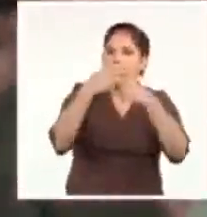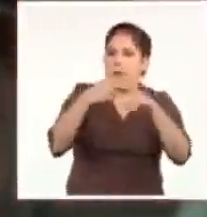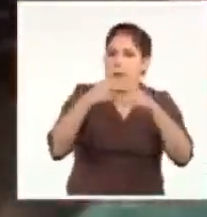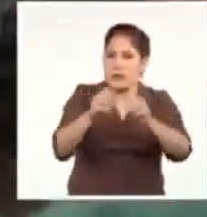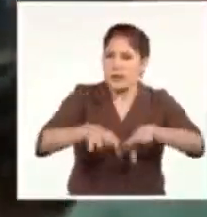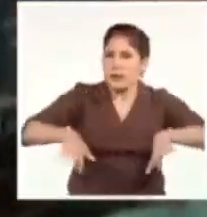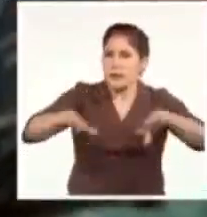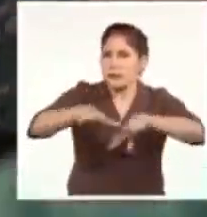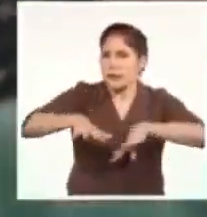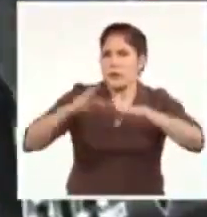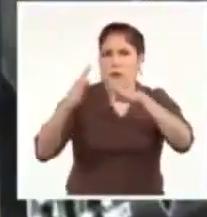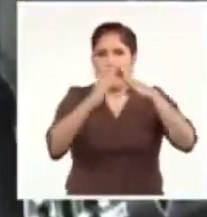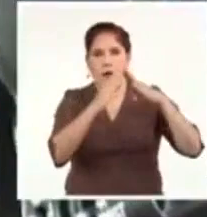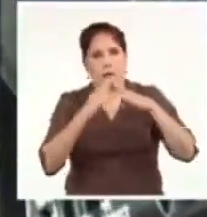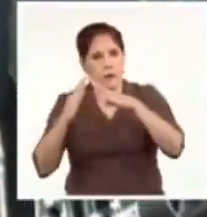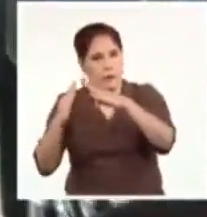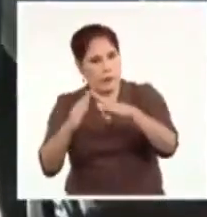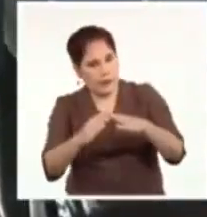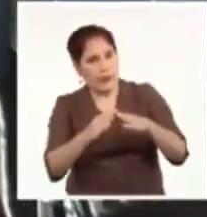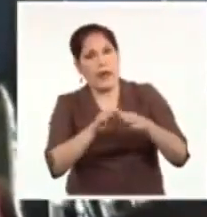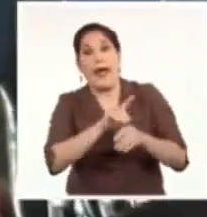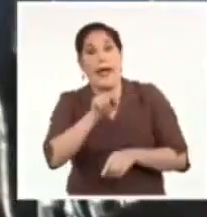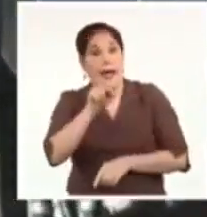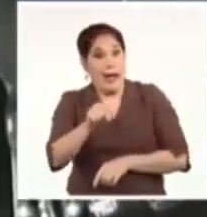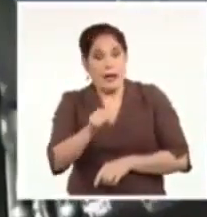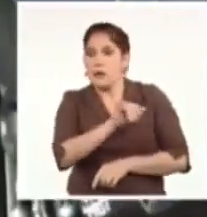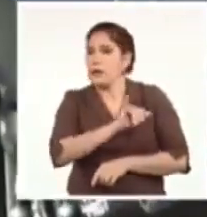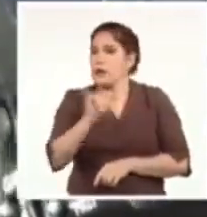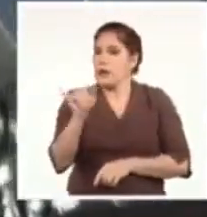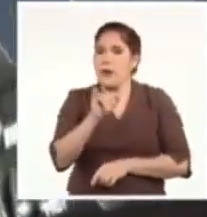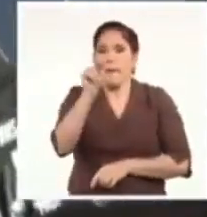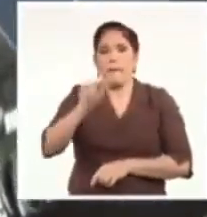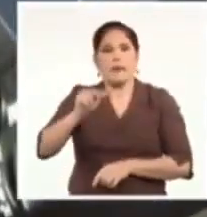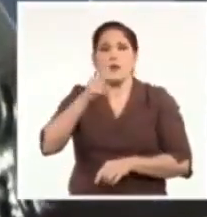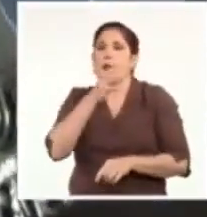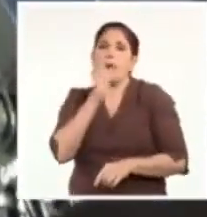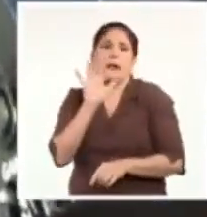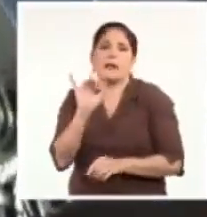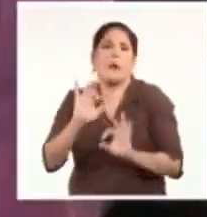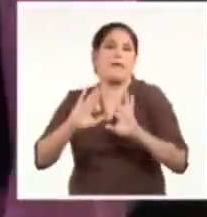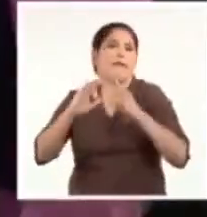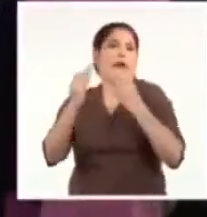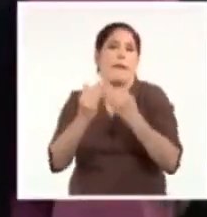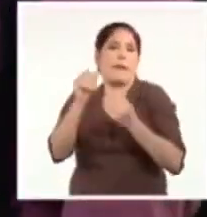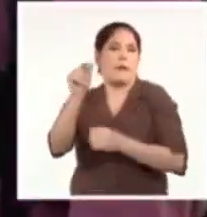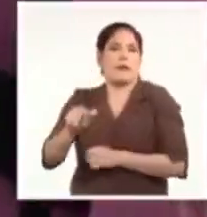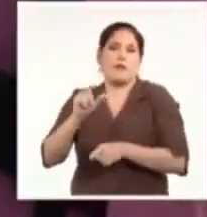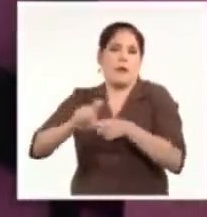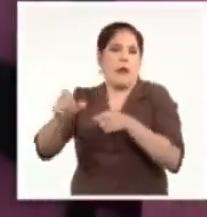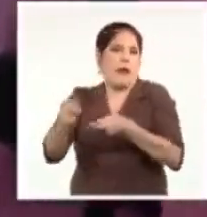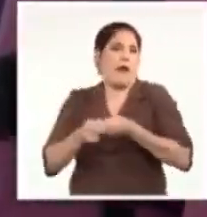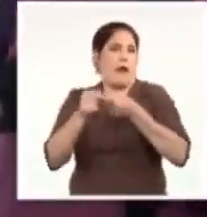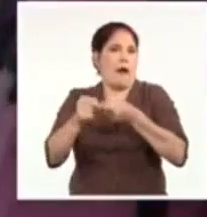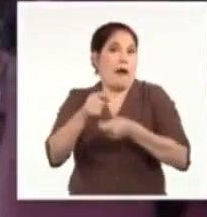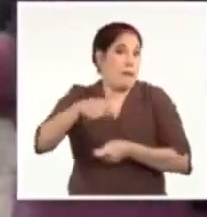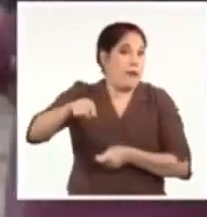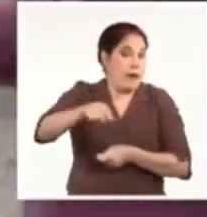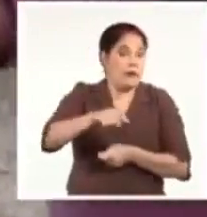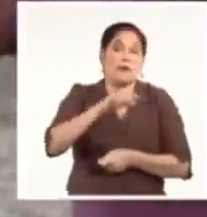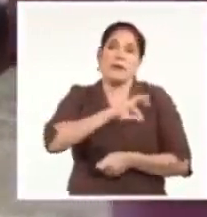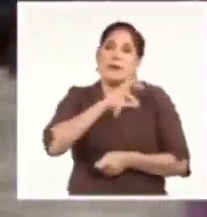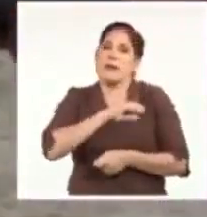problemáticas comunitarias y sin apenas notarlo se convirtieron en familia de esta gente sencilla que les admira y se